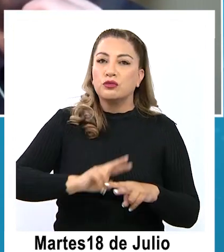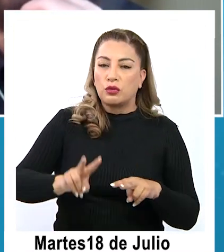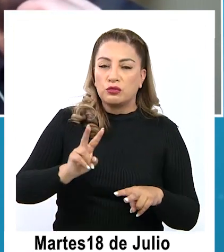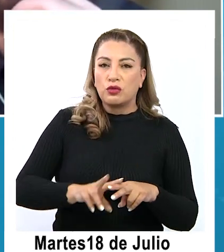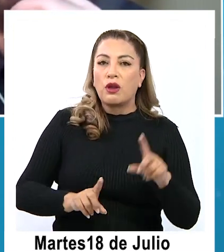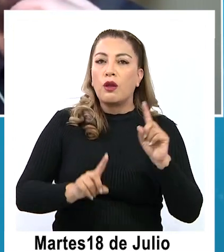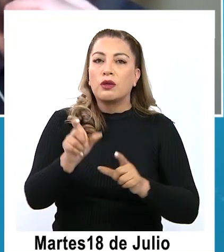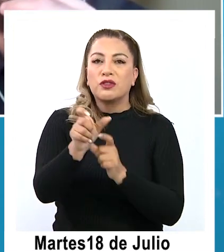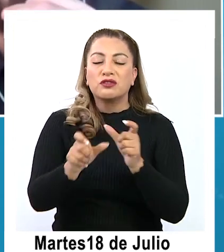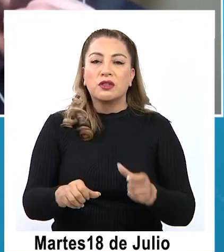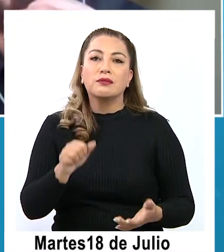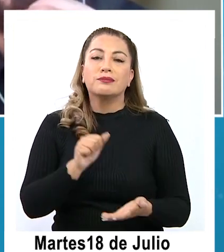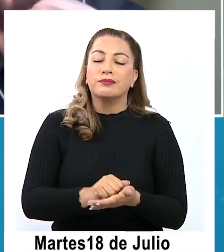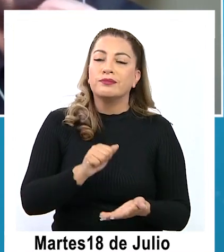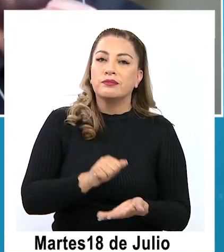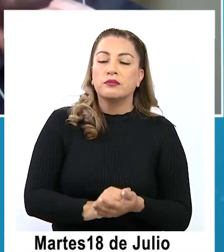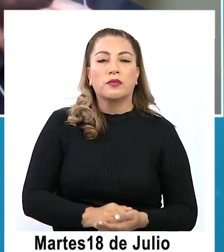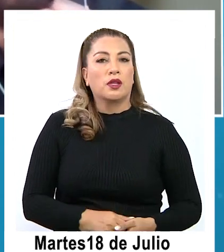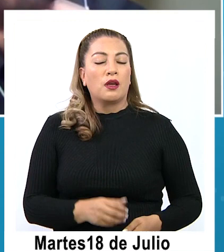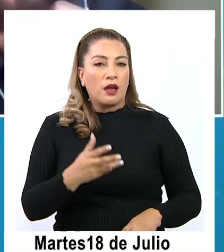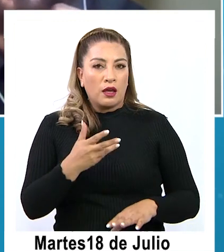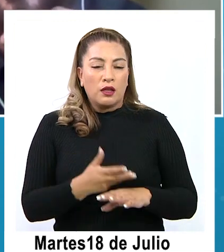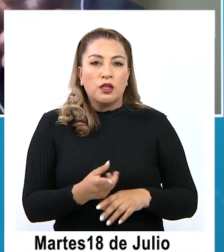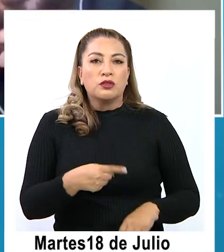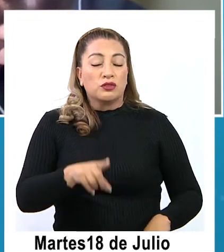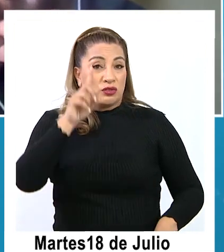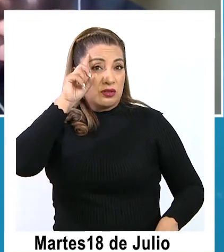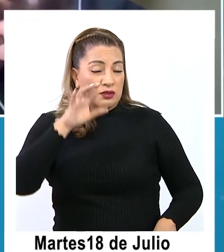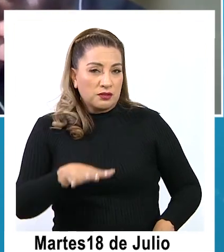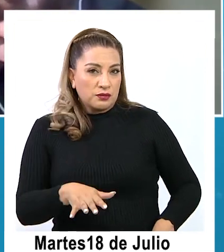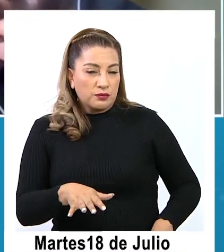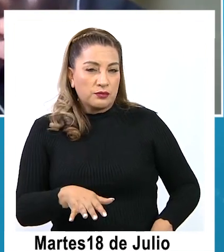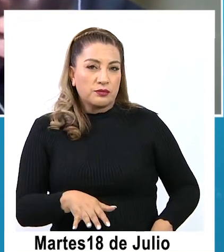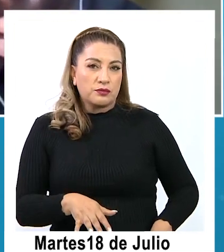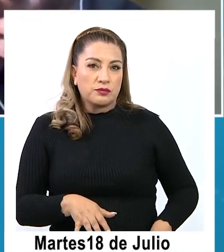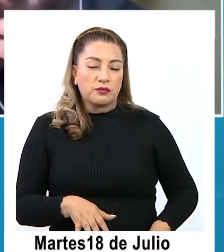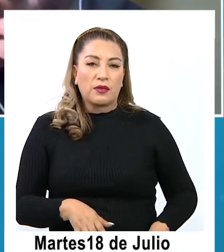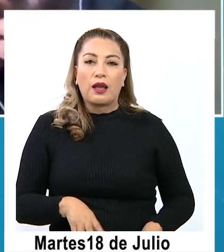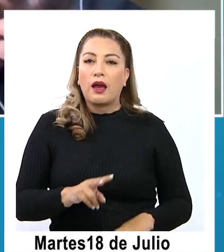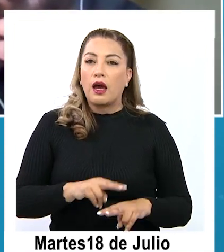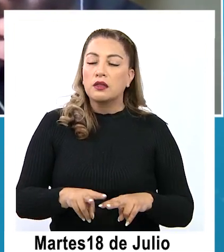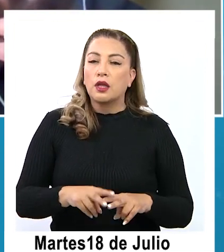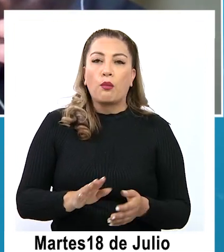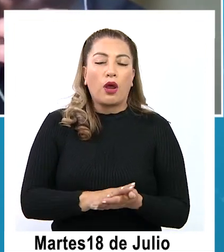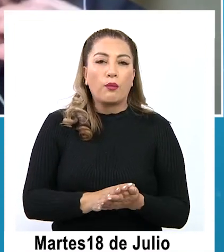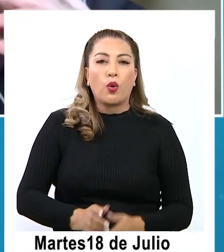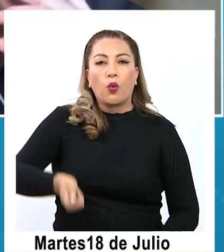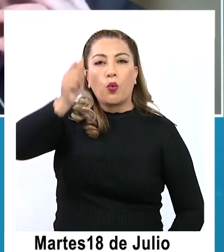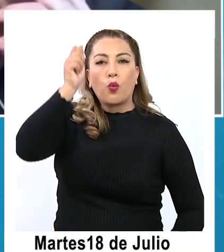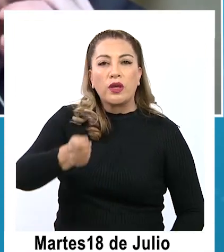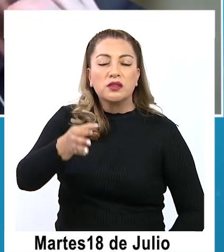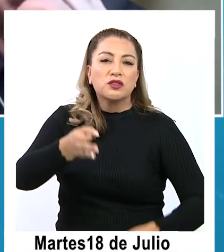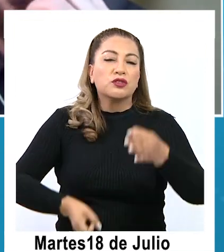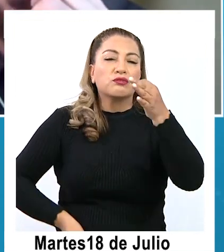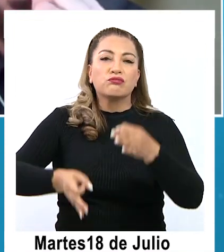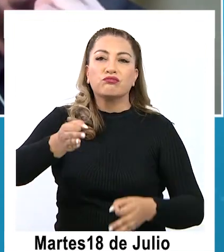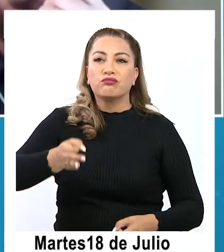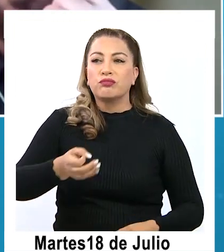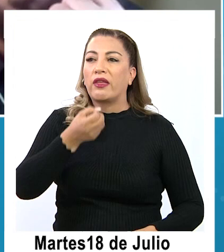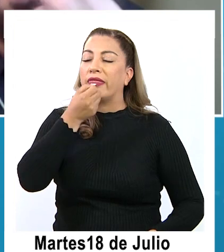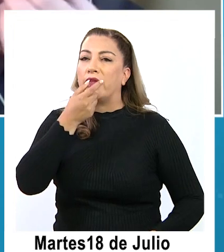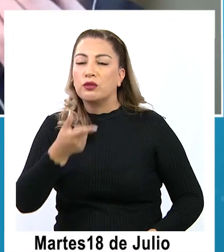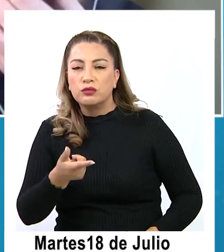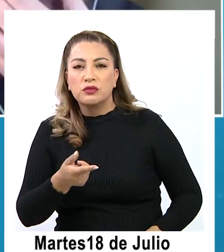los reclamos de los consumidores. Nosotros tenemos conocimiento y sabemos que interponer un juicio, interponer una demanda, una